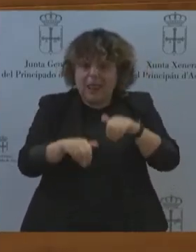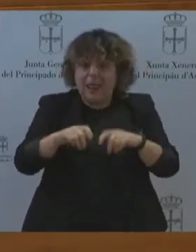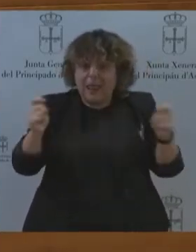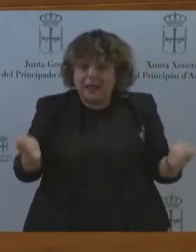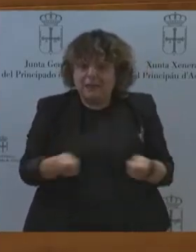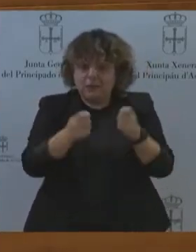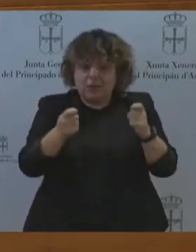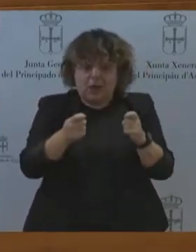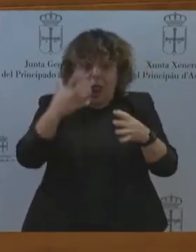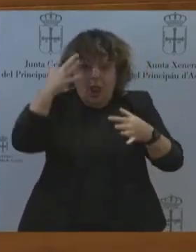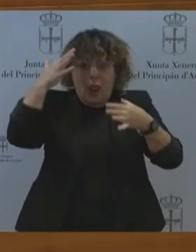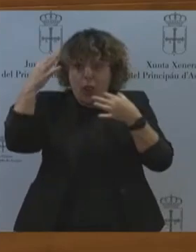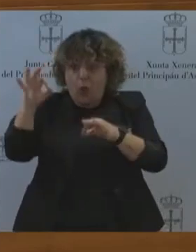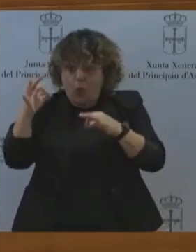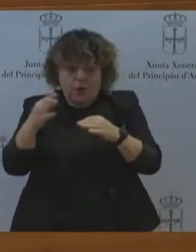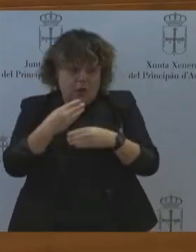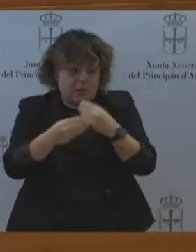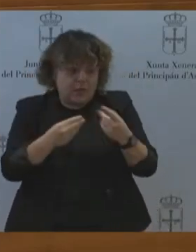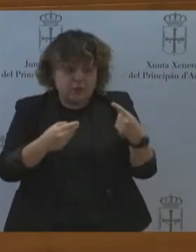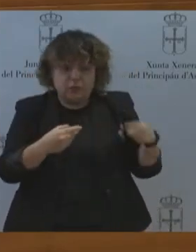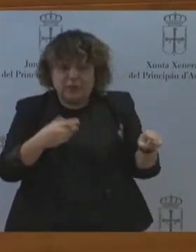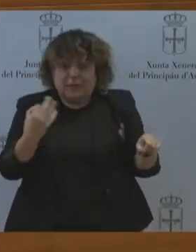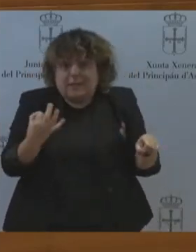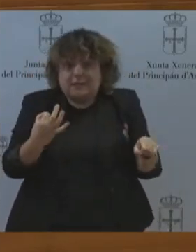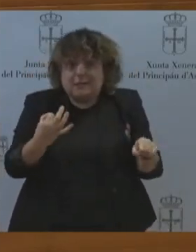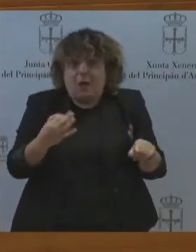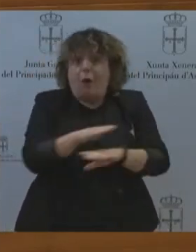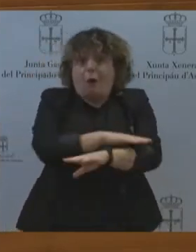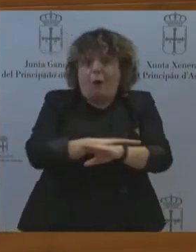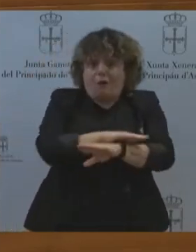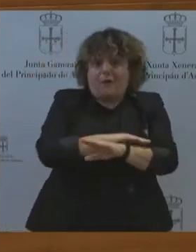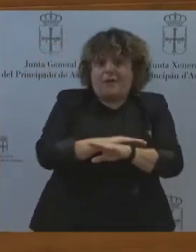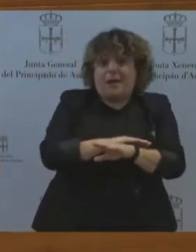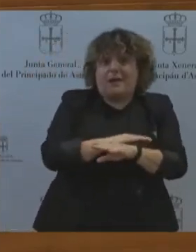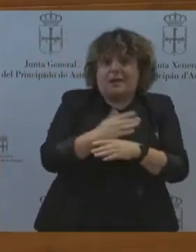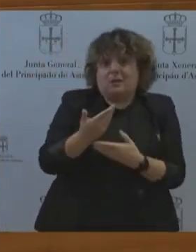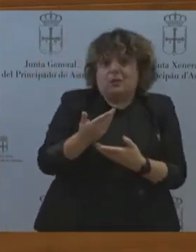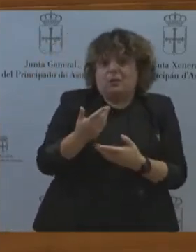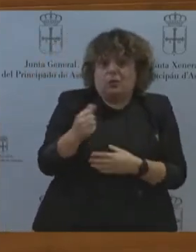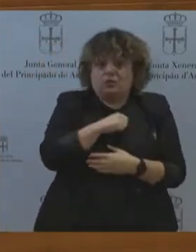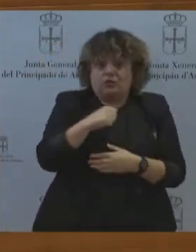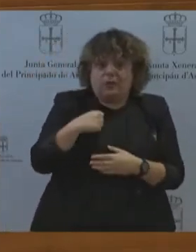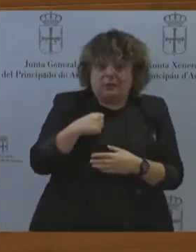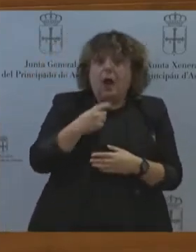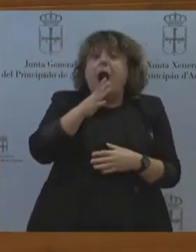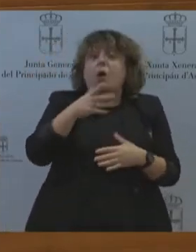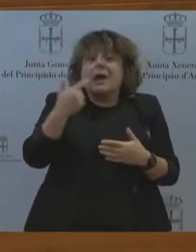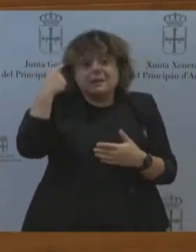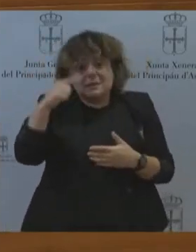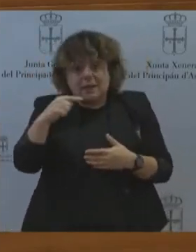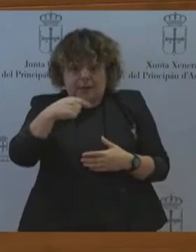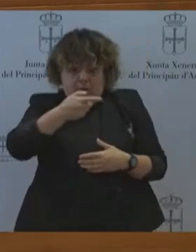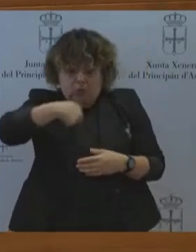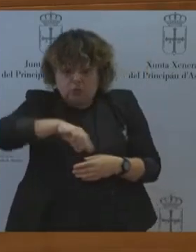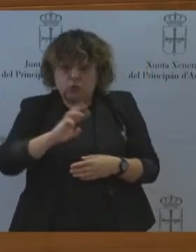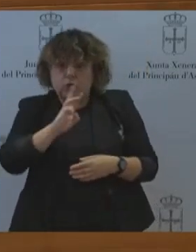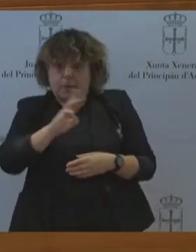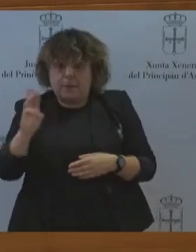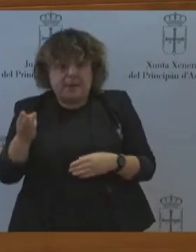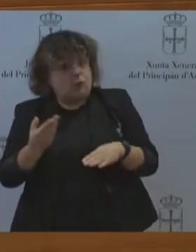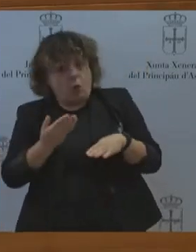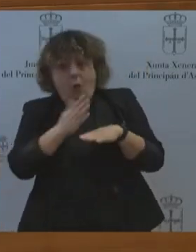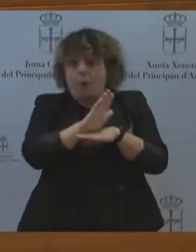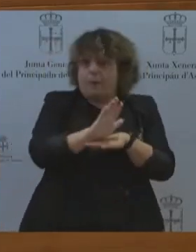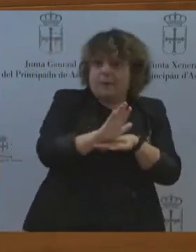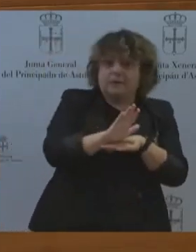ahora que sabe que el Partido Popular no se presenta a la investidura. Sin embargo, usted que hablaba en campaña electoral de pactos secretos con Vox, entre